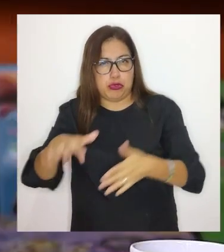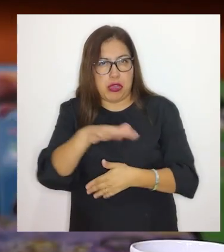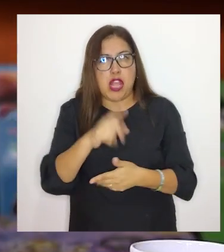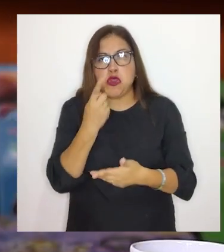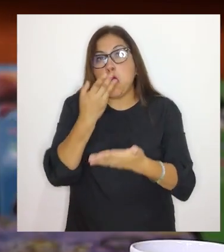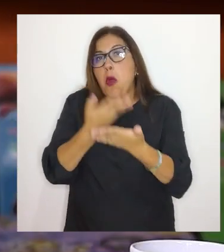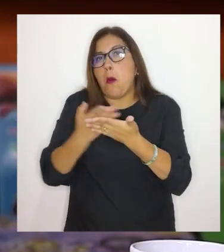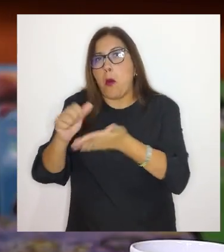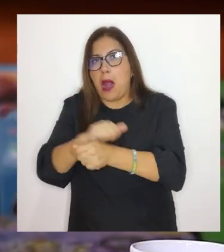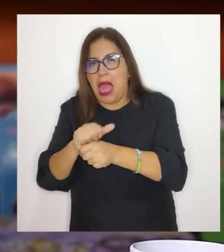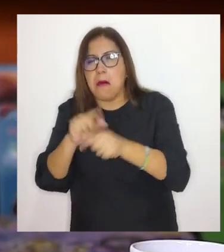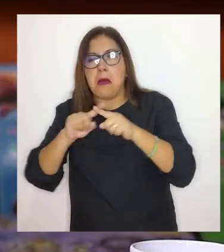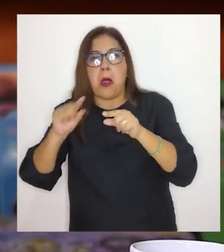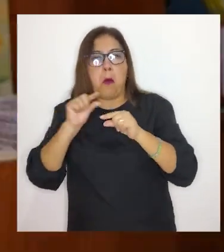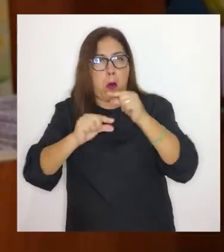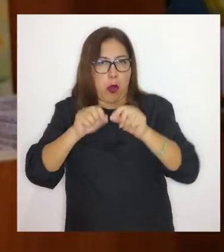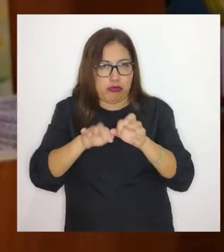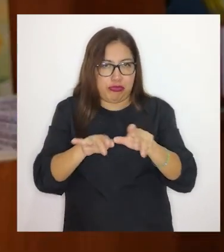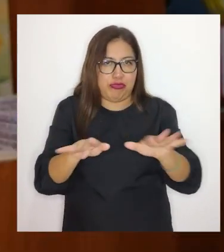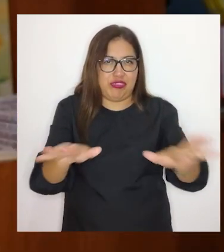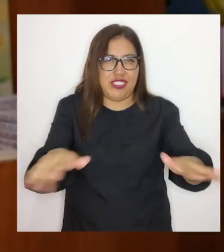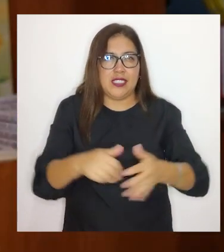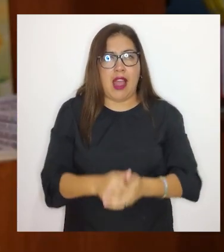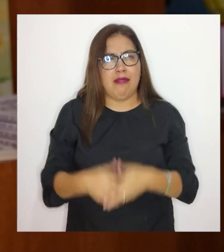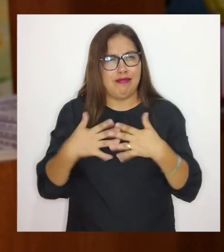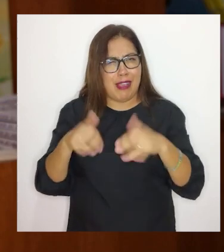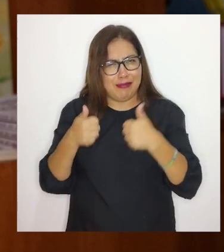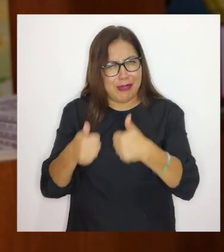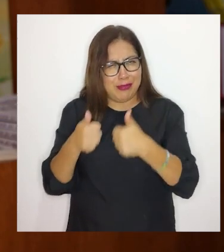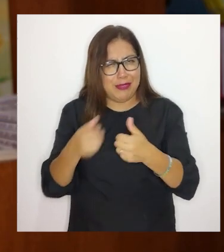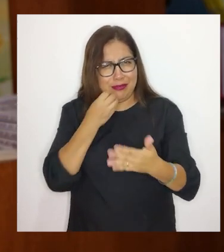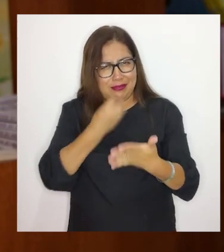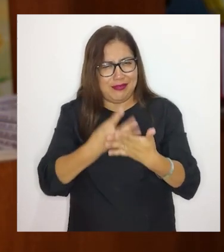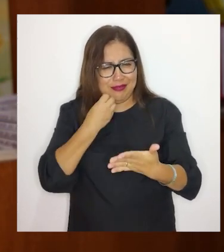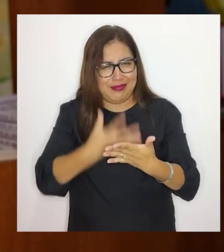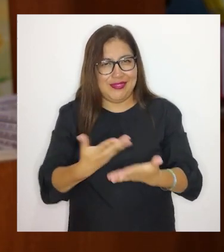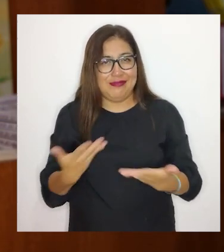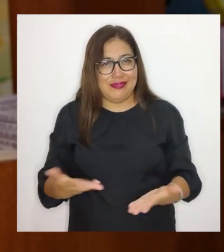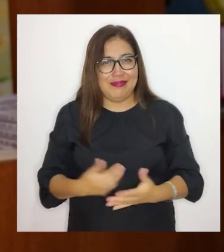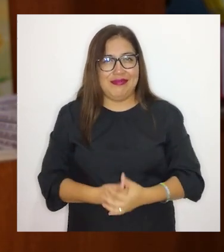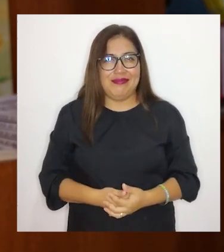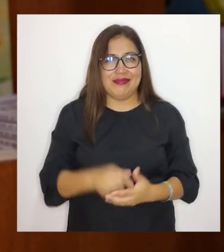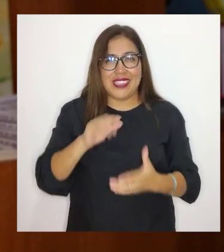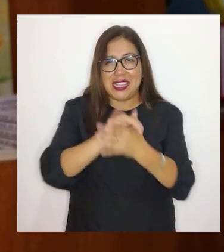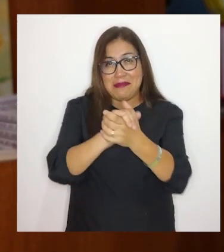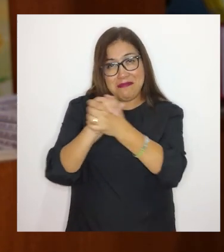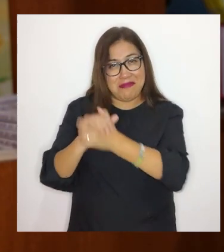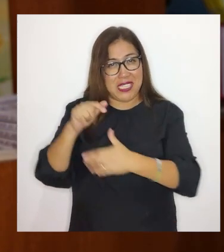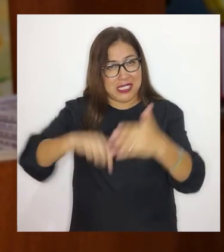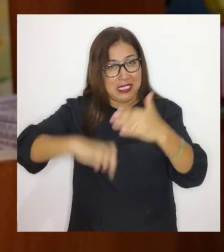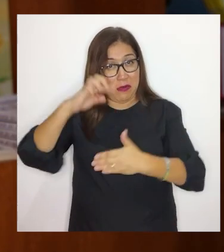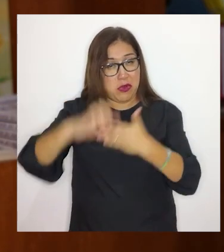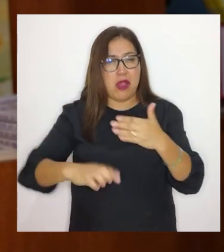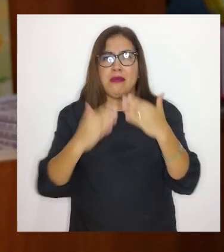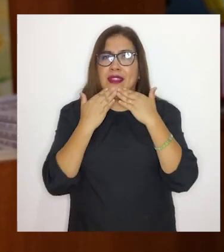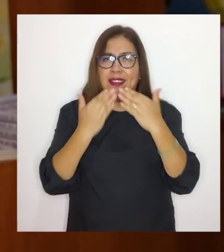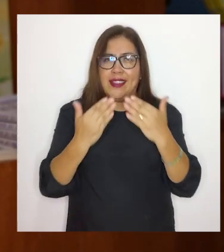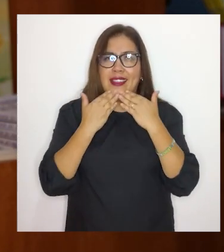a nivel piloto, pero vamos a seguir expandiéndolo. Qué bien, qué bien. Bueno, amigas y amigos, este programa